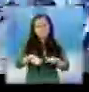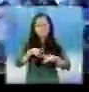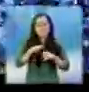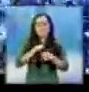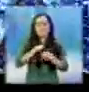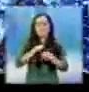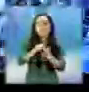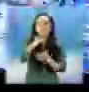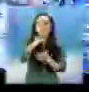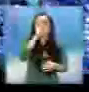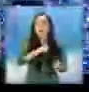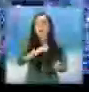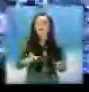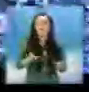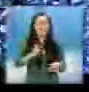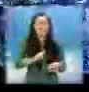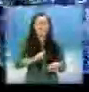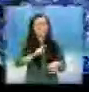¡Muchas gracias!